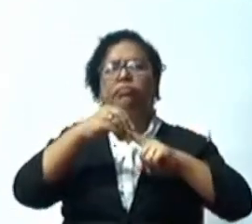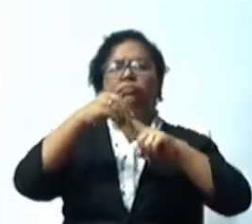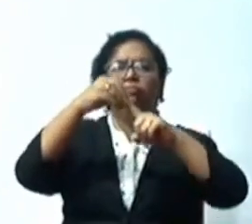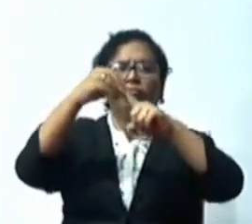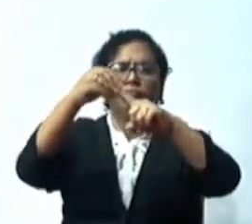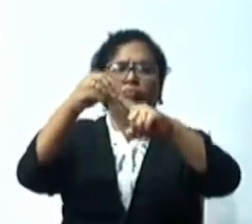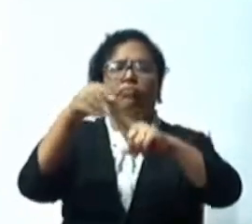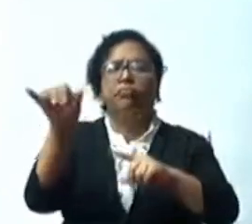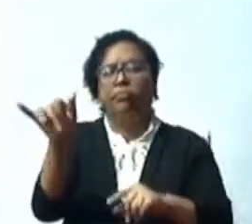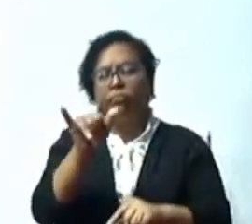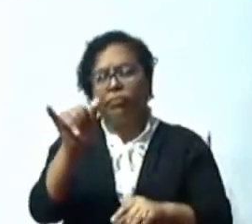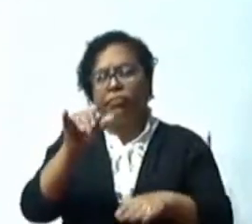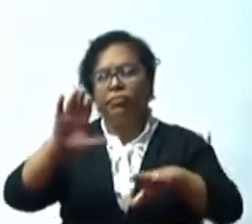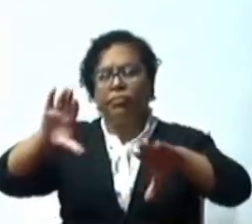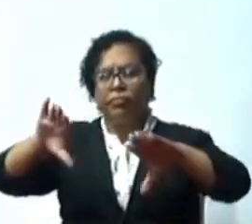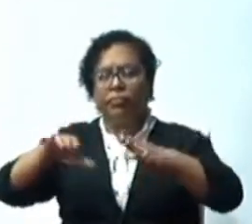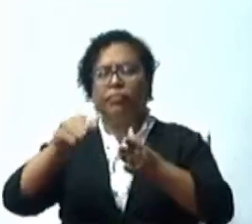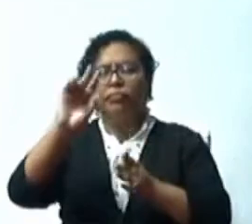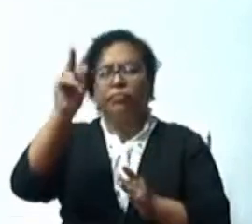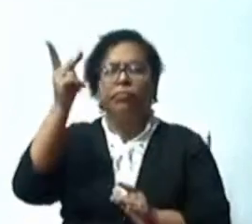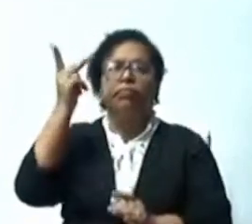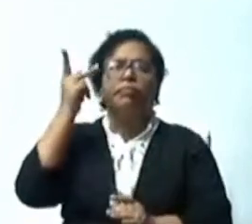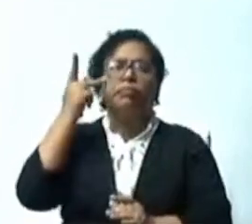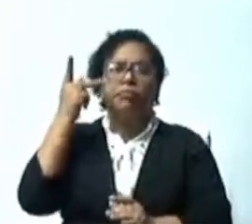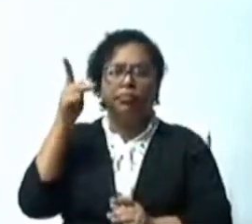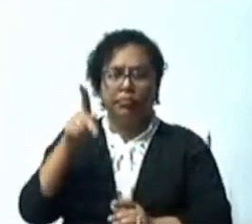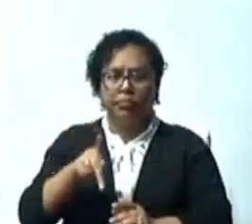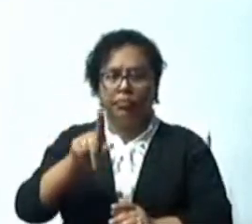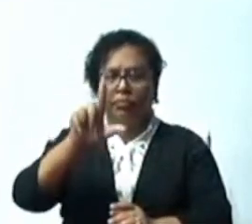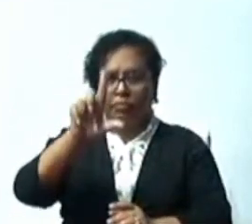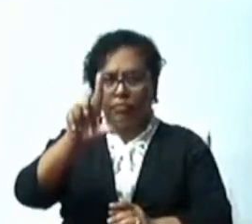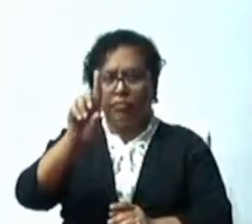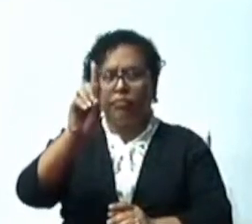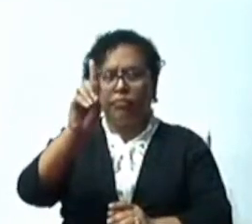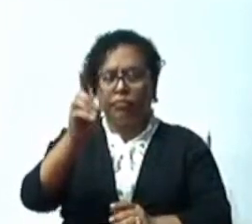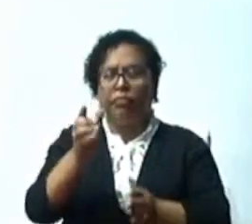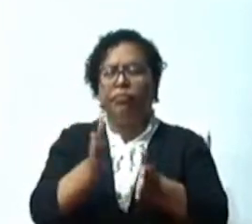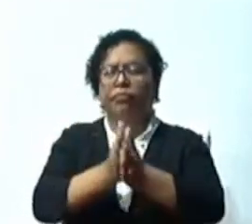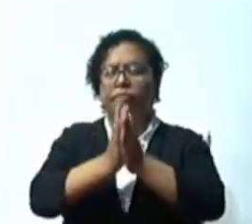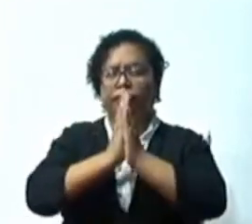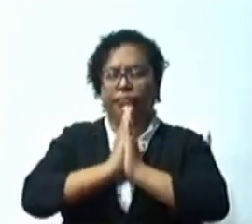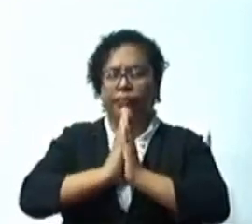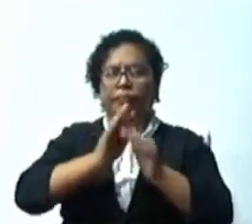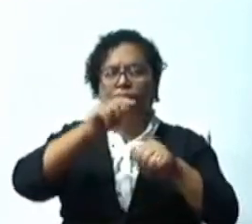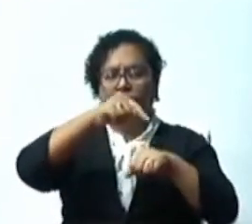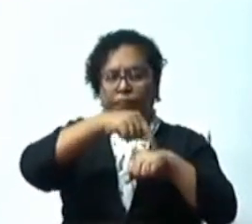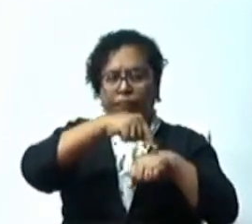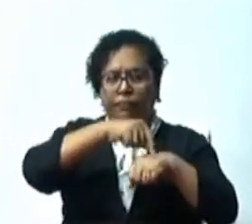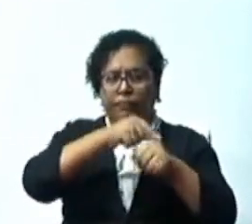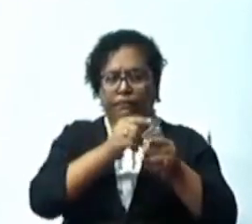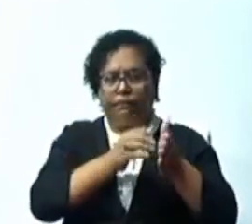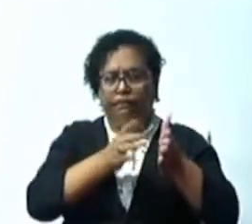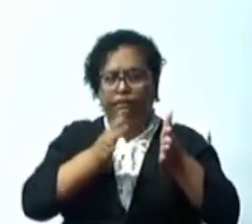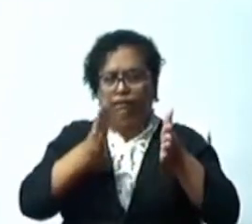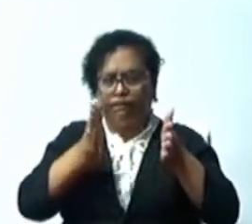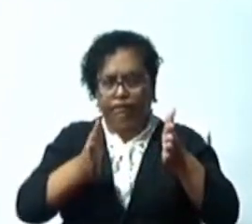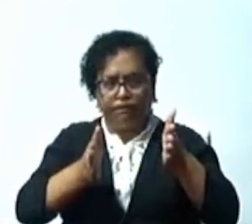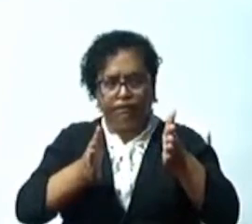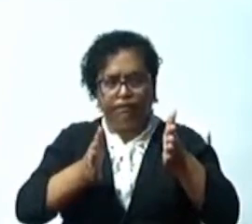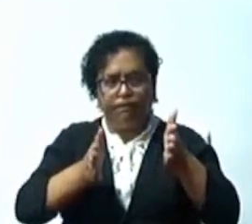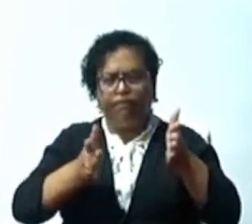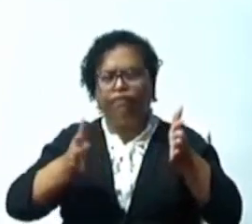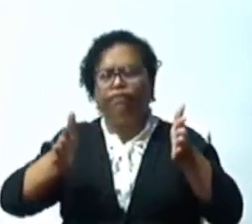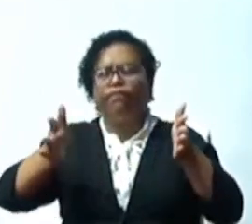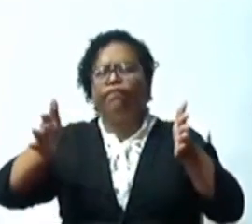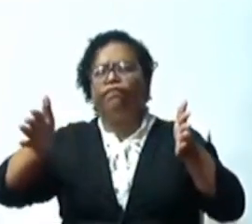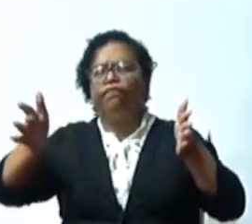PLD solicitó la extensión del plazo de conformidad, como está establecido en